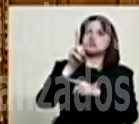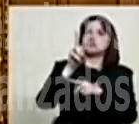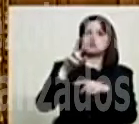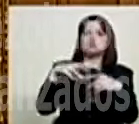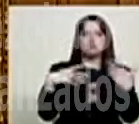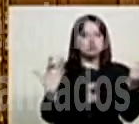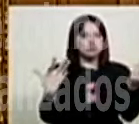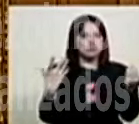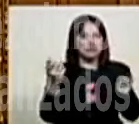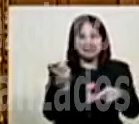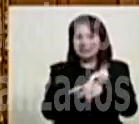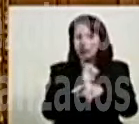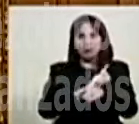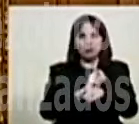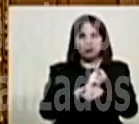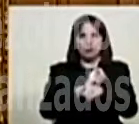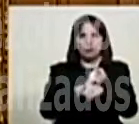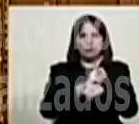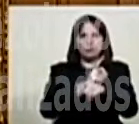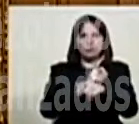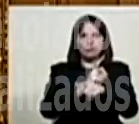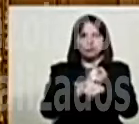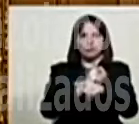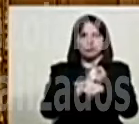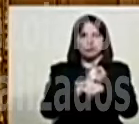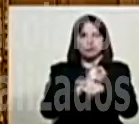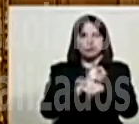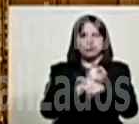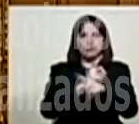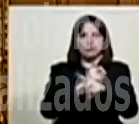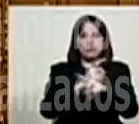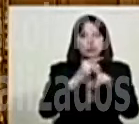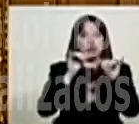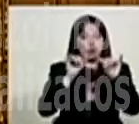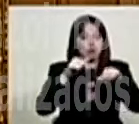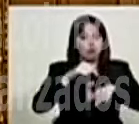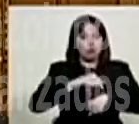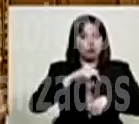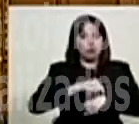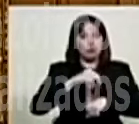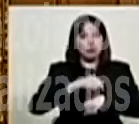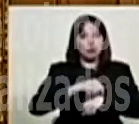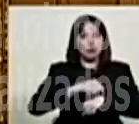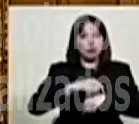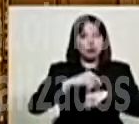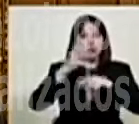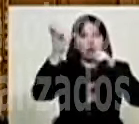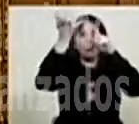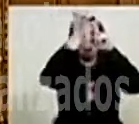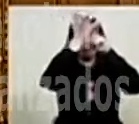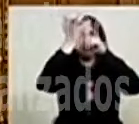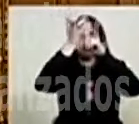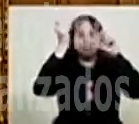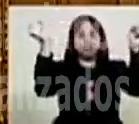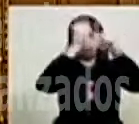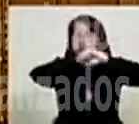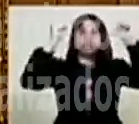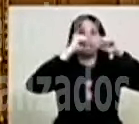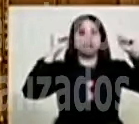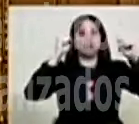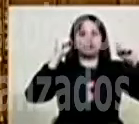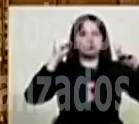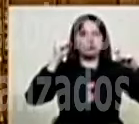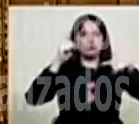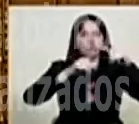Y es cuestión de segundos que de ese momento estalla frente a